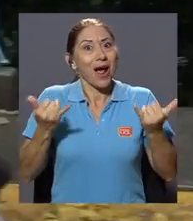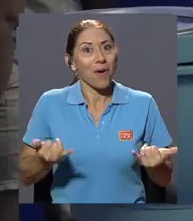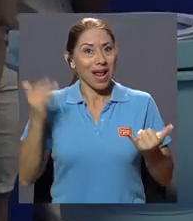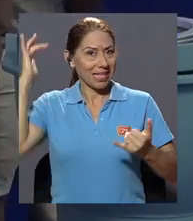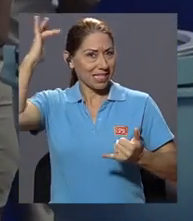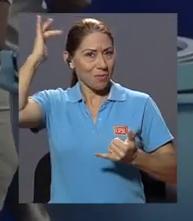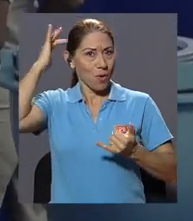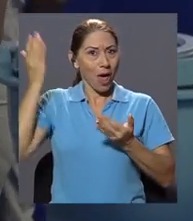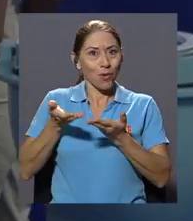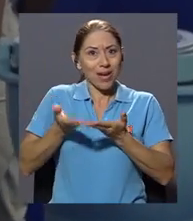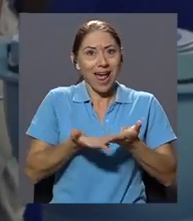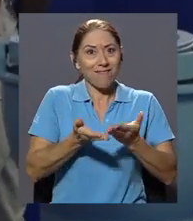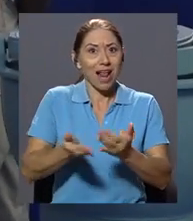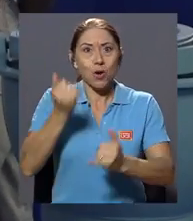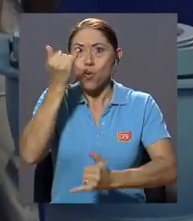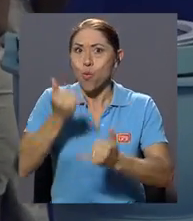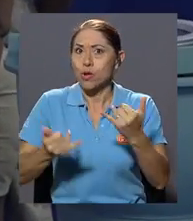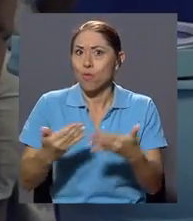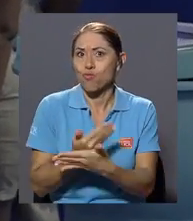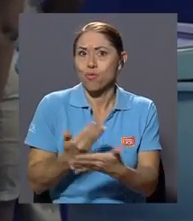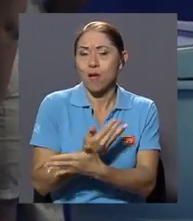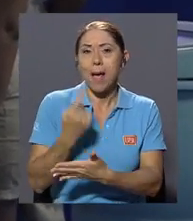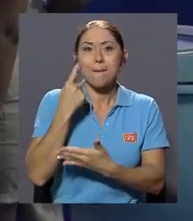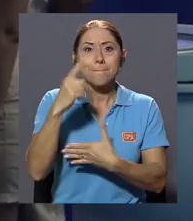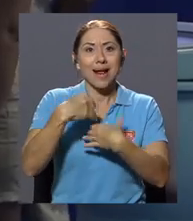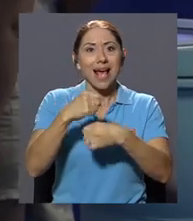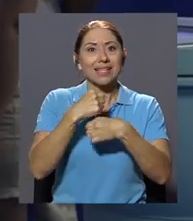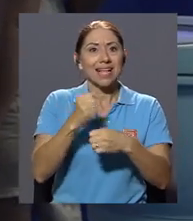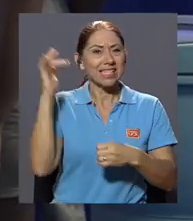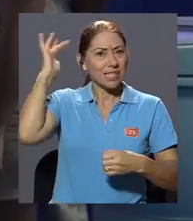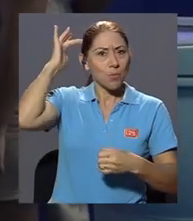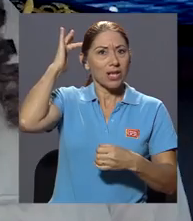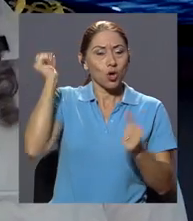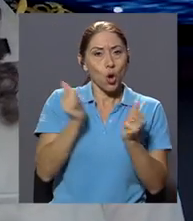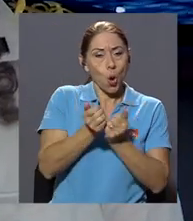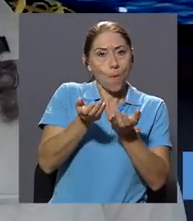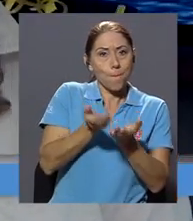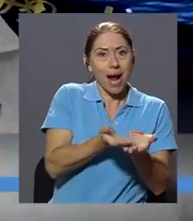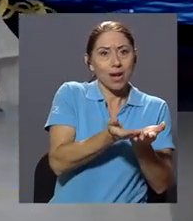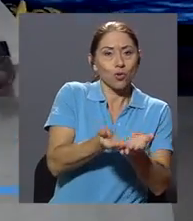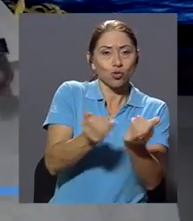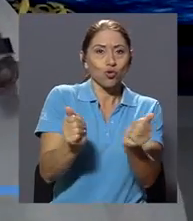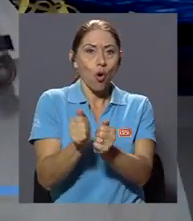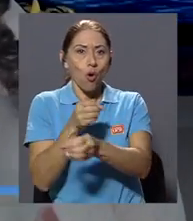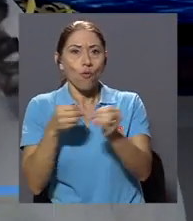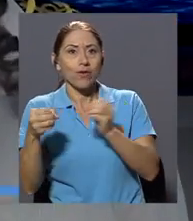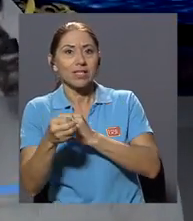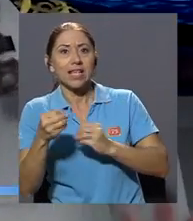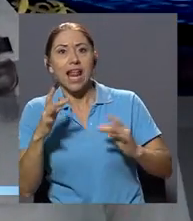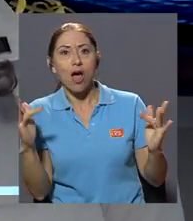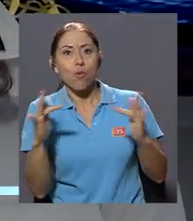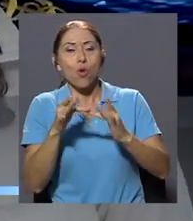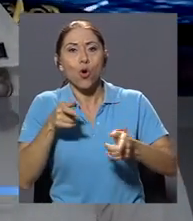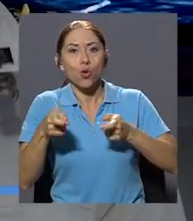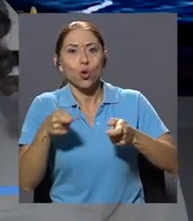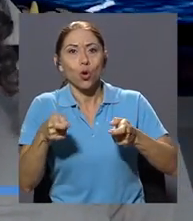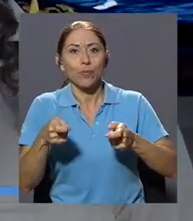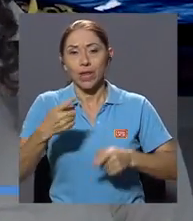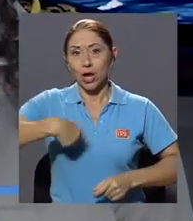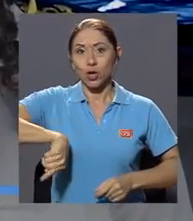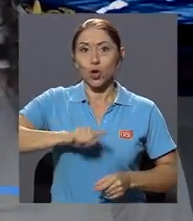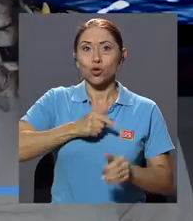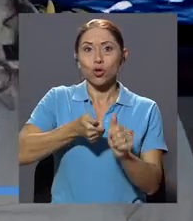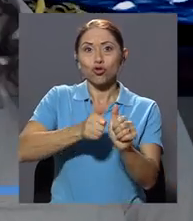naval de última generación para recrear situaciones entre barcos y centros de control. Tenemos el rezago de alrededor de tres